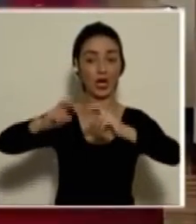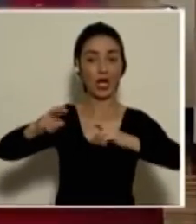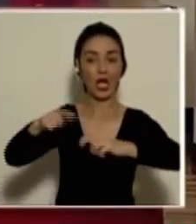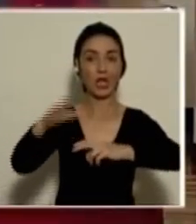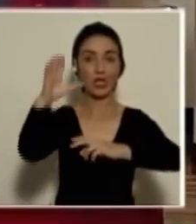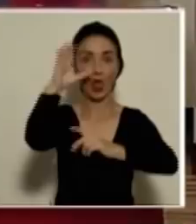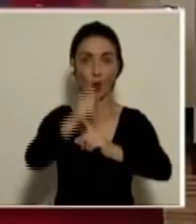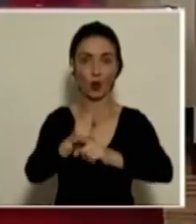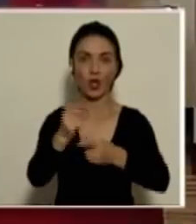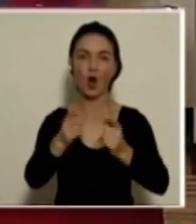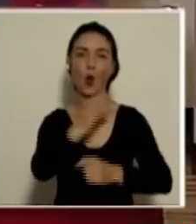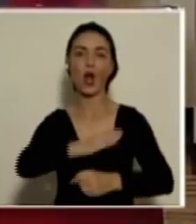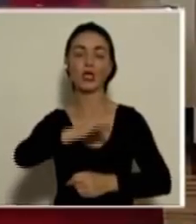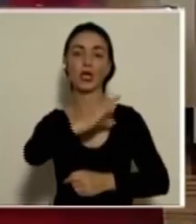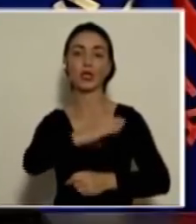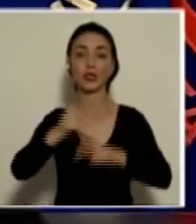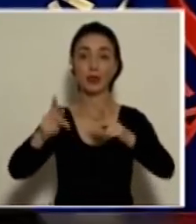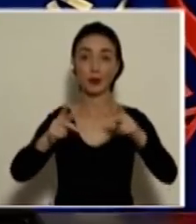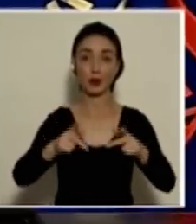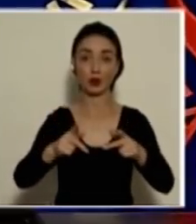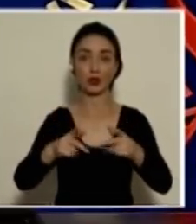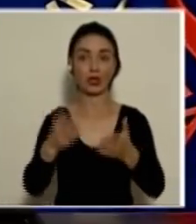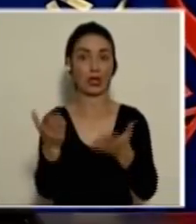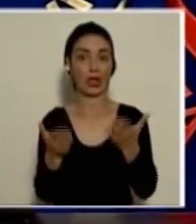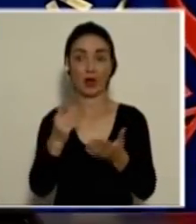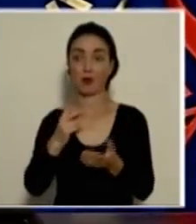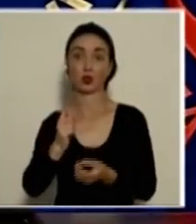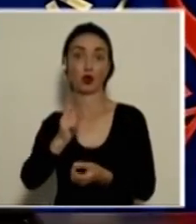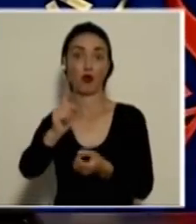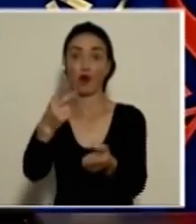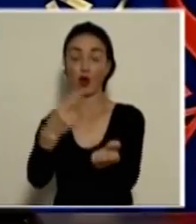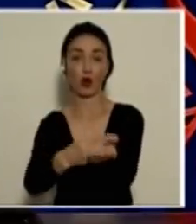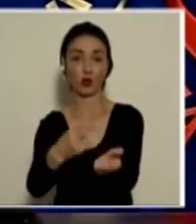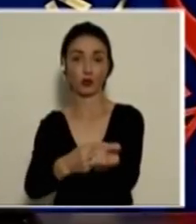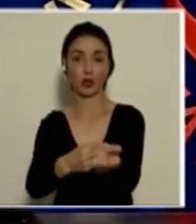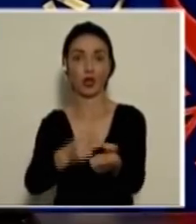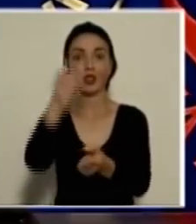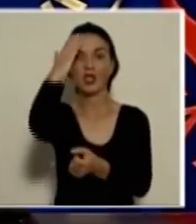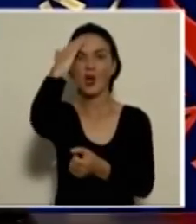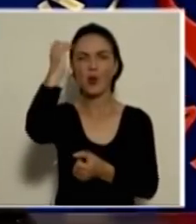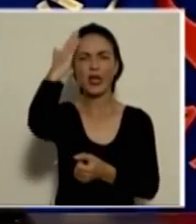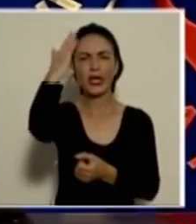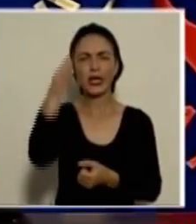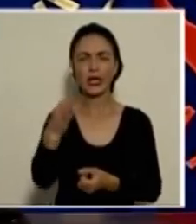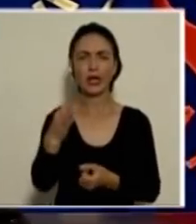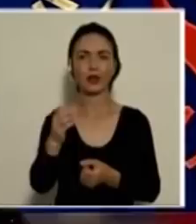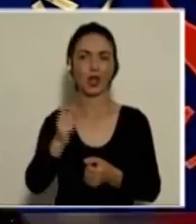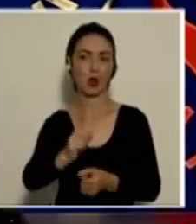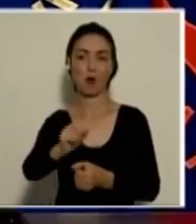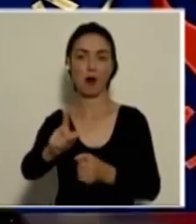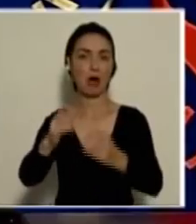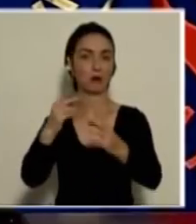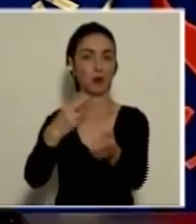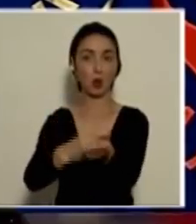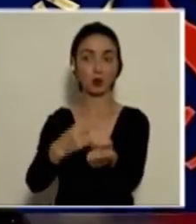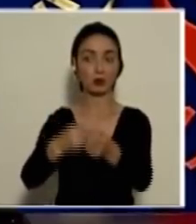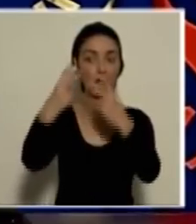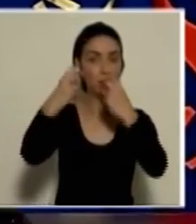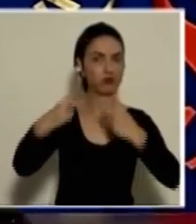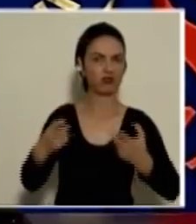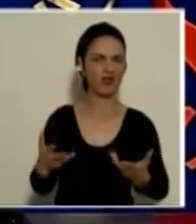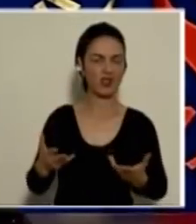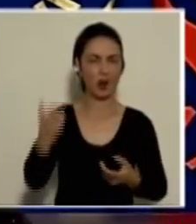características cumplen estas personas que no fueron a los hospitales y por qué creen que no están acudiendo a la atención hospitalaria?